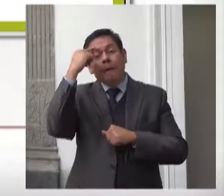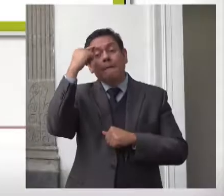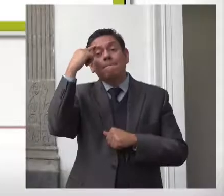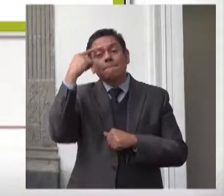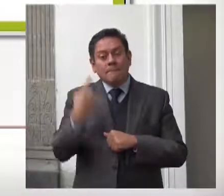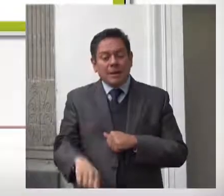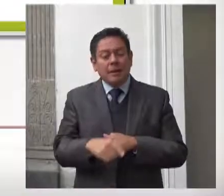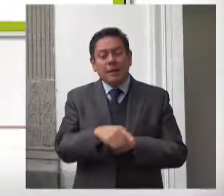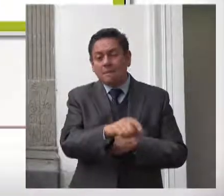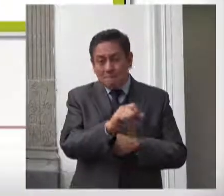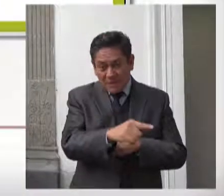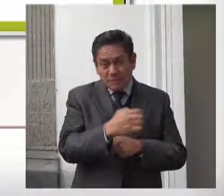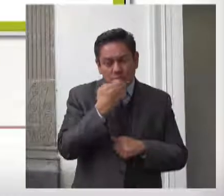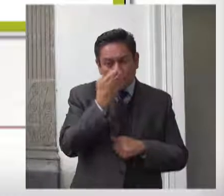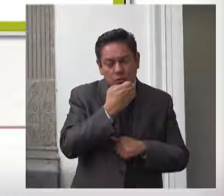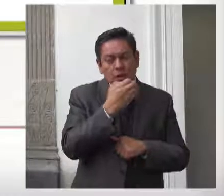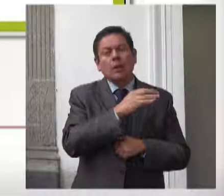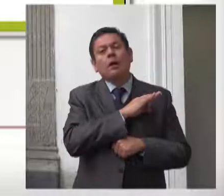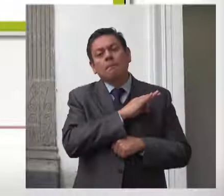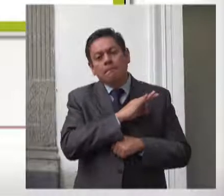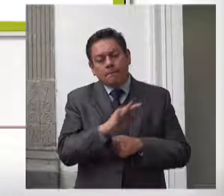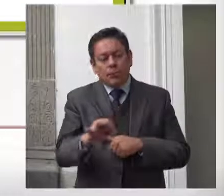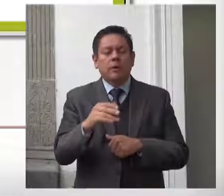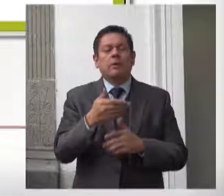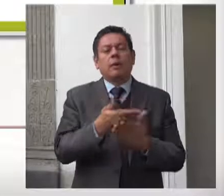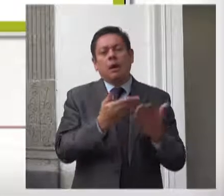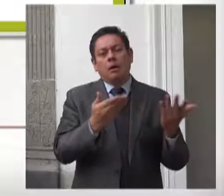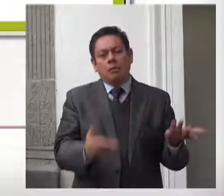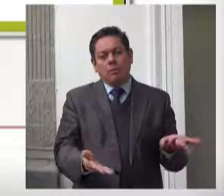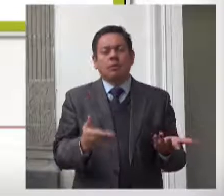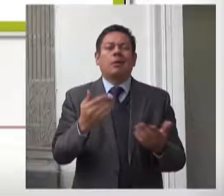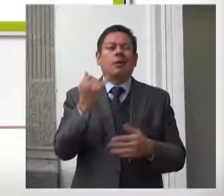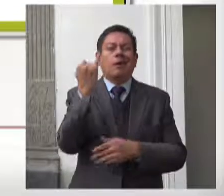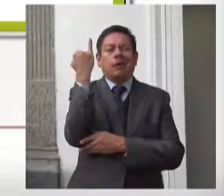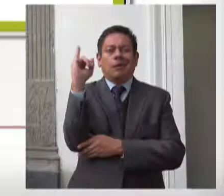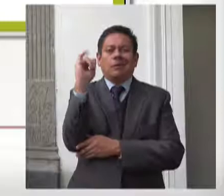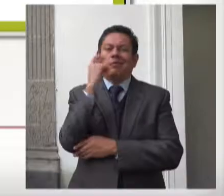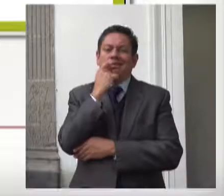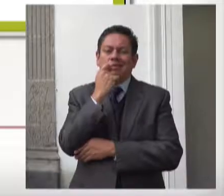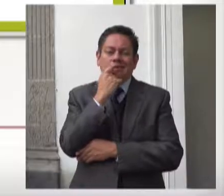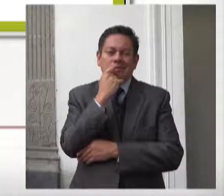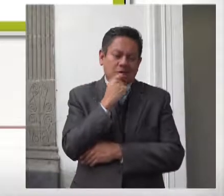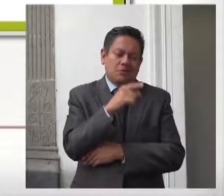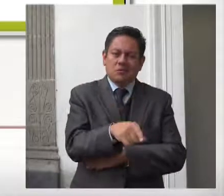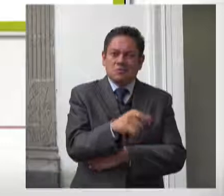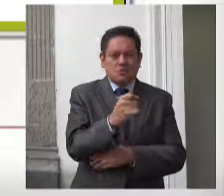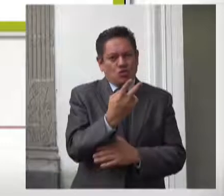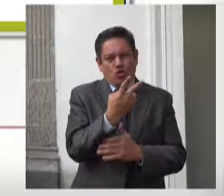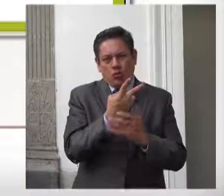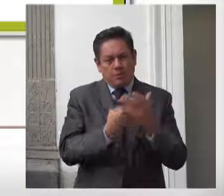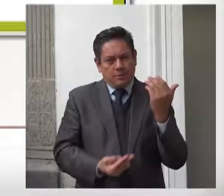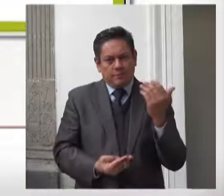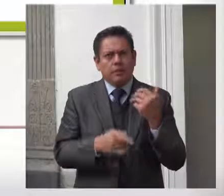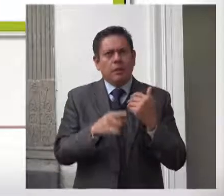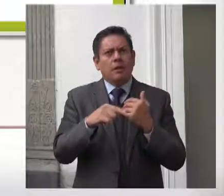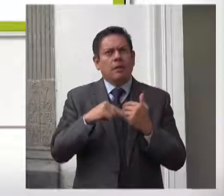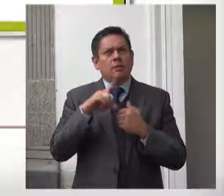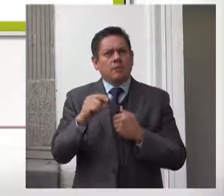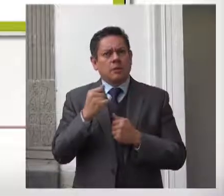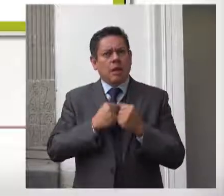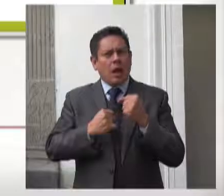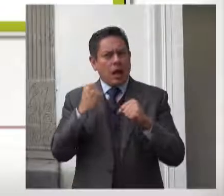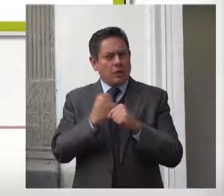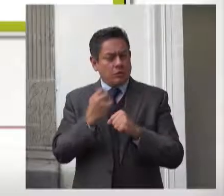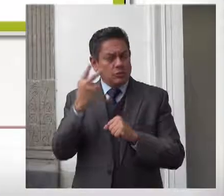preescolar de niñas y niños que acudían a las estancias infantiles. Y en 2015, el